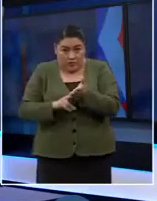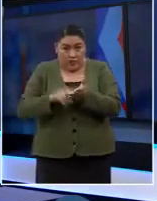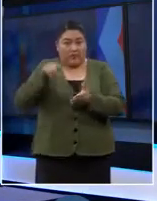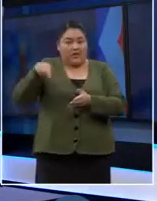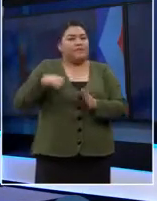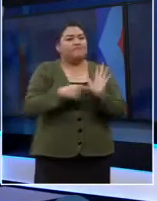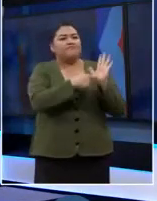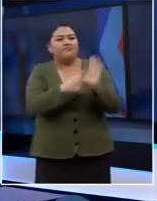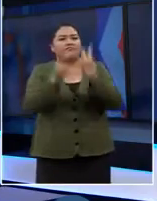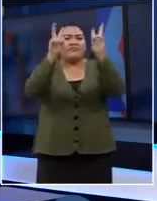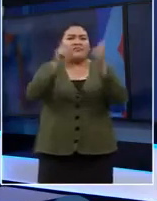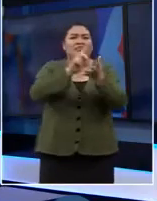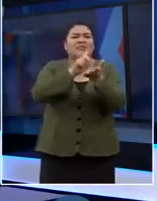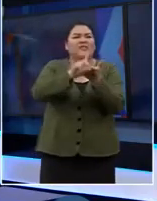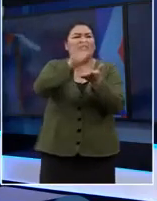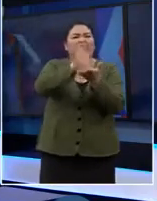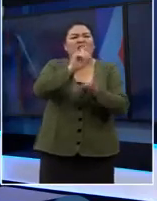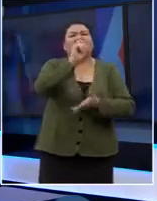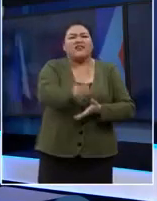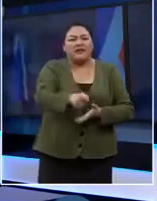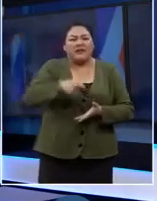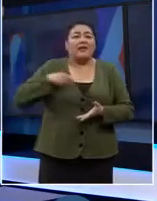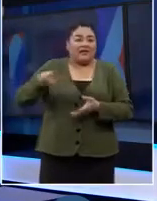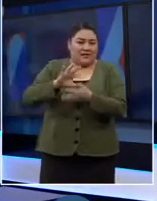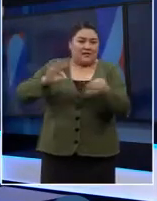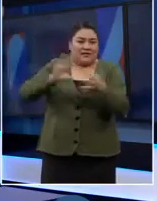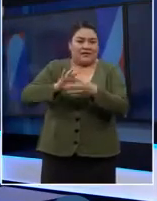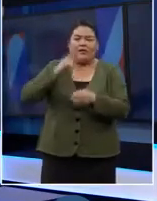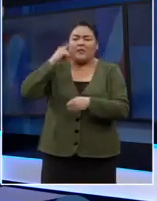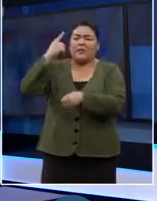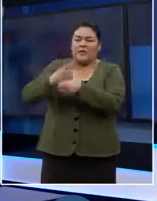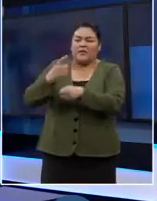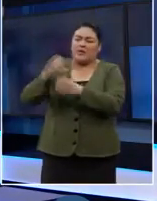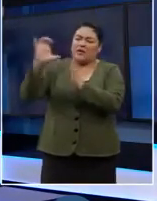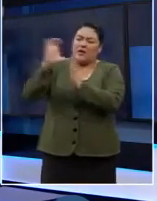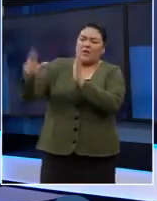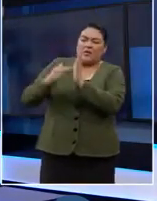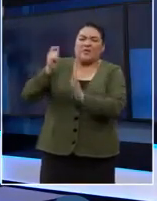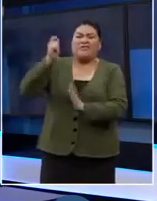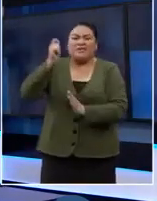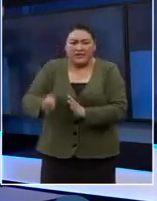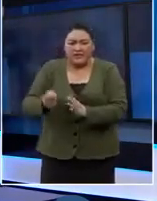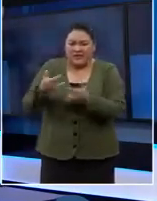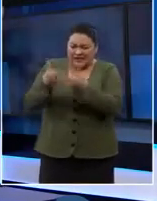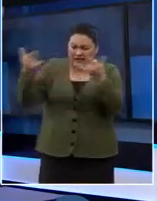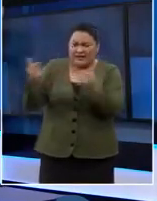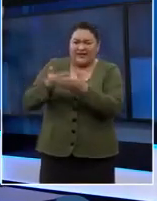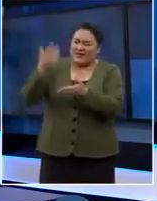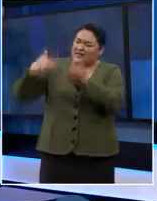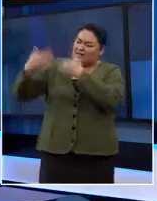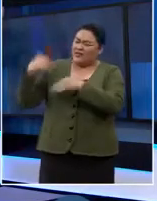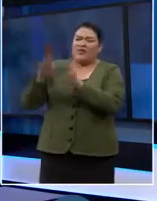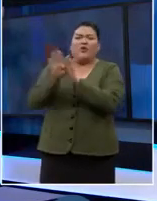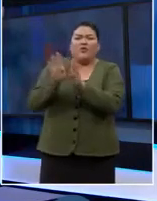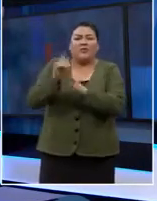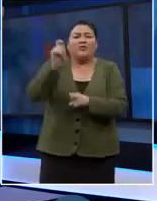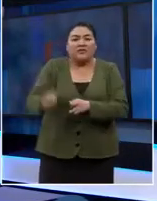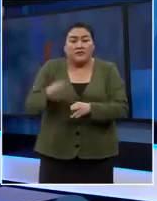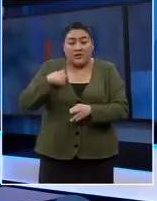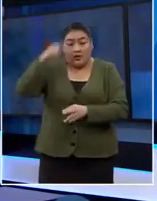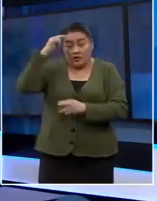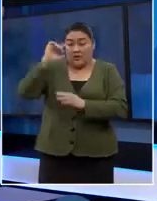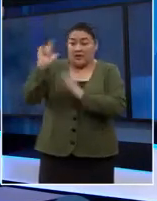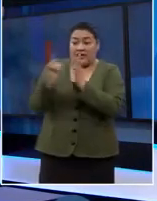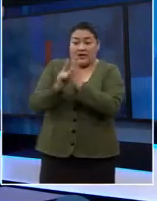discapacidad. ¿Por qué nos cuentas un poco la historia primero de este documento internacional, de este convenio que trata de impulsar y